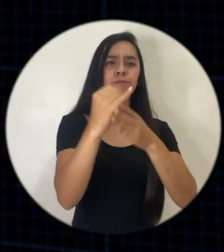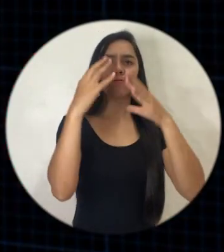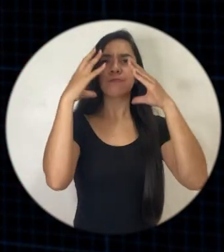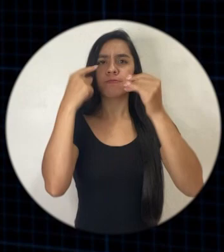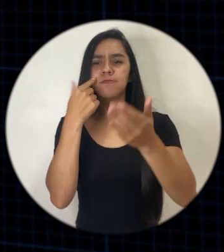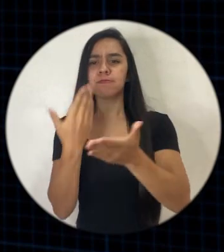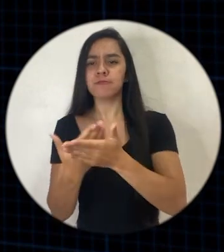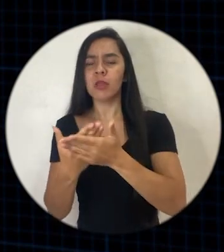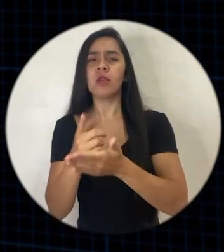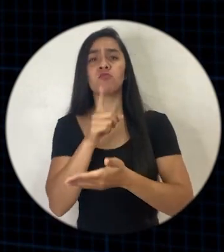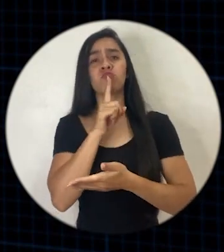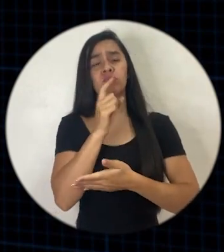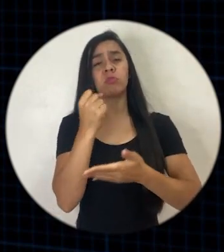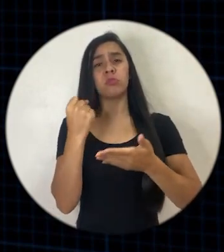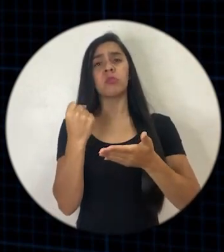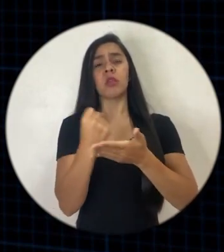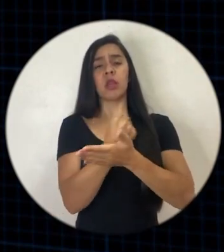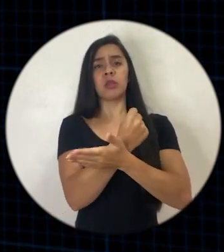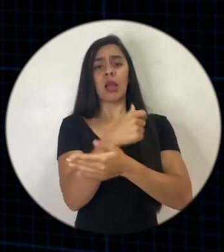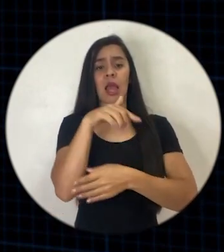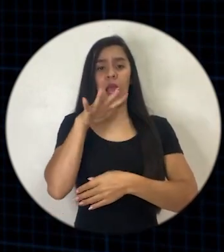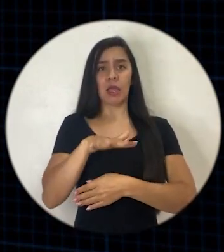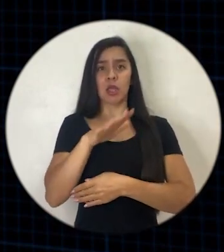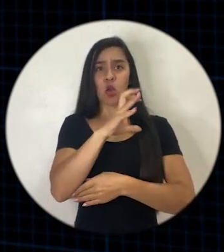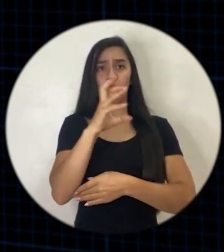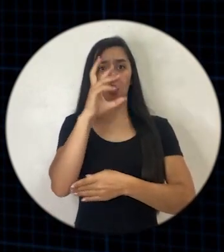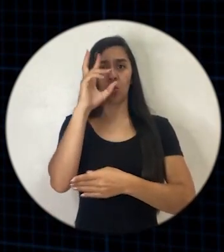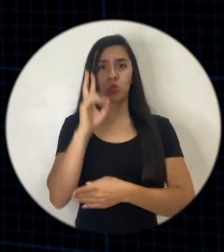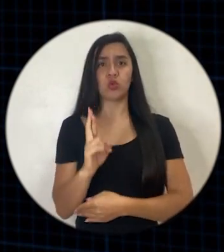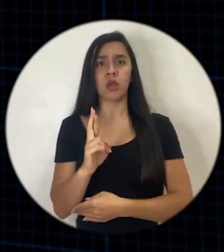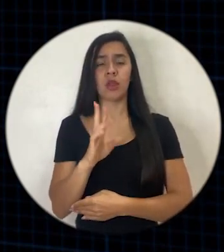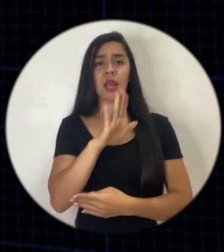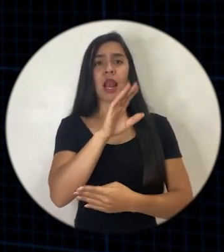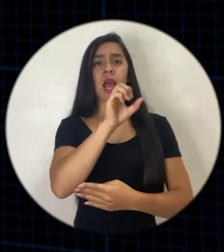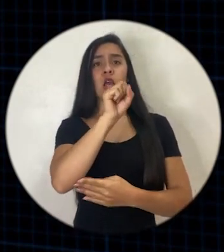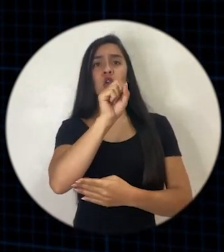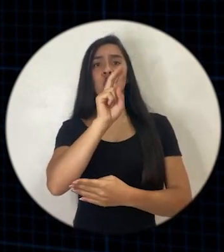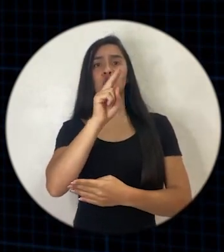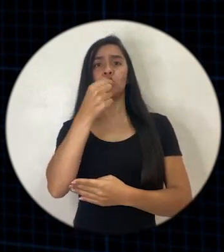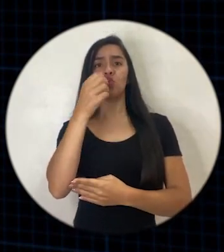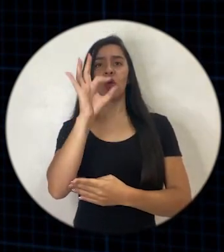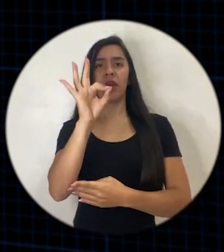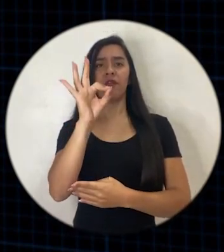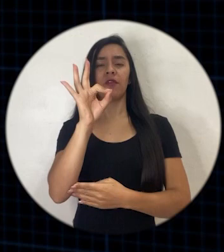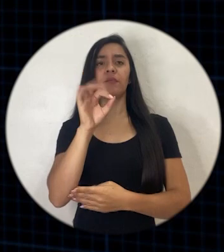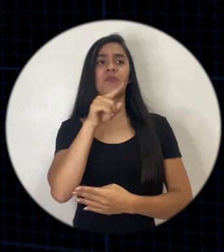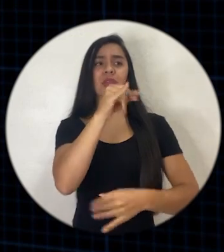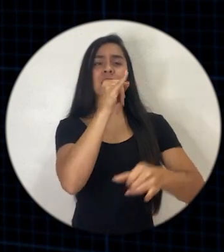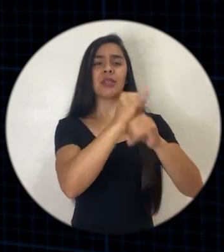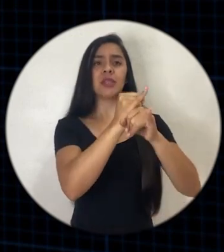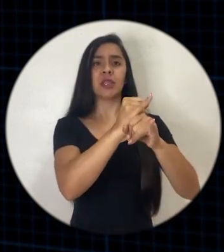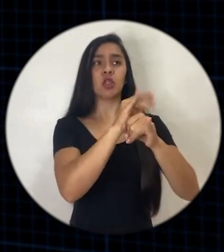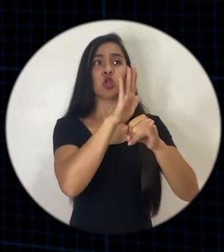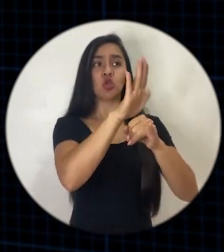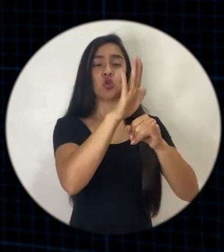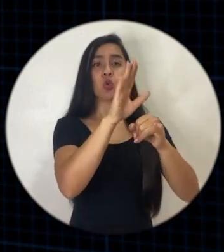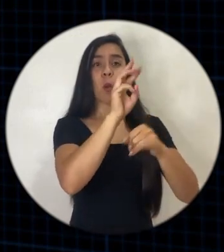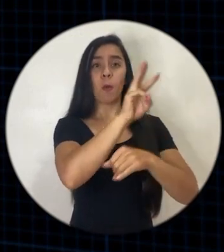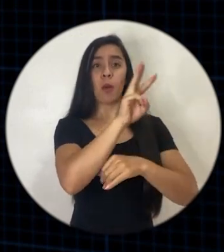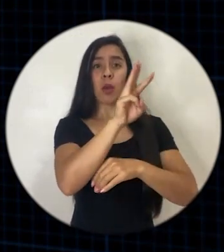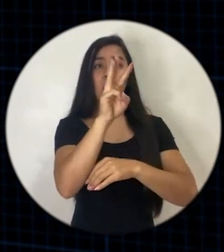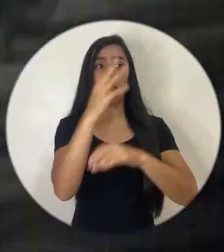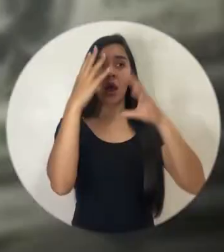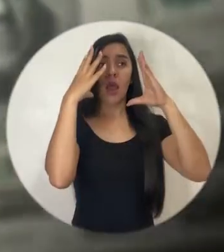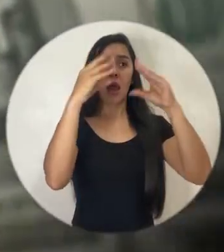dos pruebas y datos, lastimosamente hay aquí en Costa Rica una superintendencia que